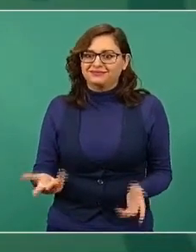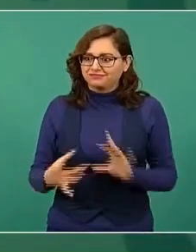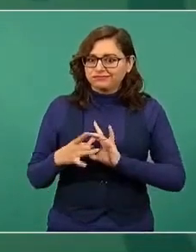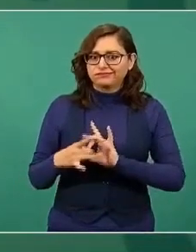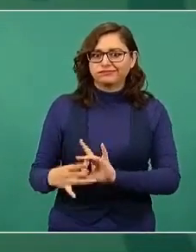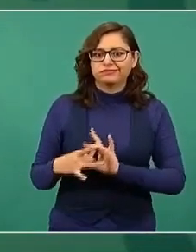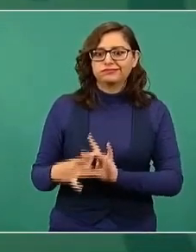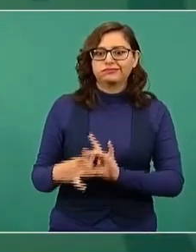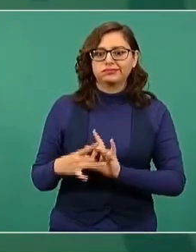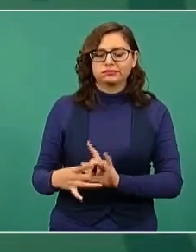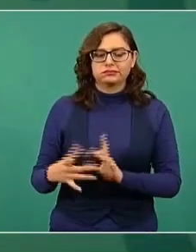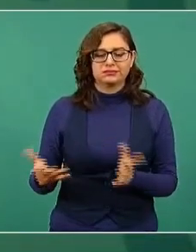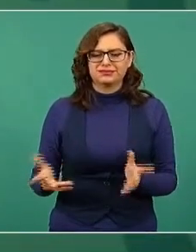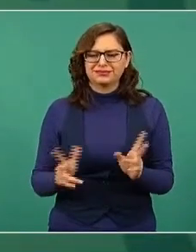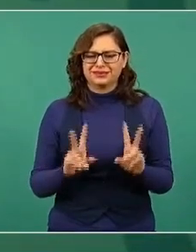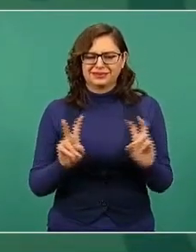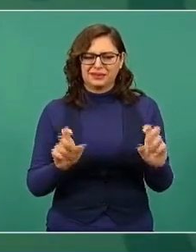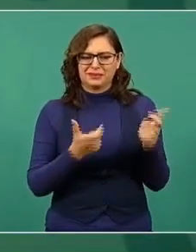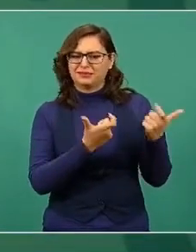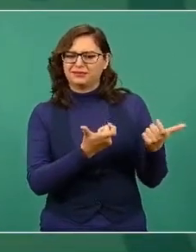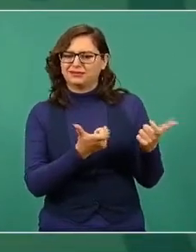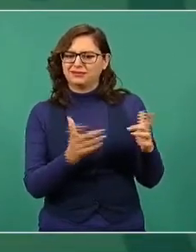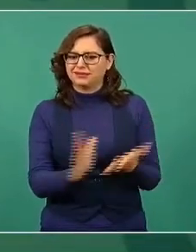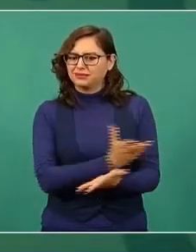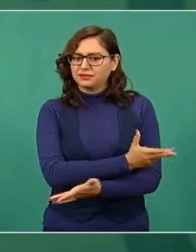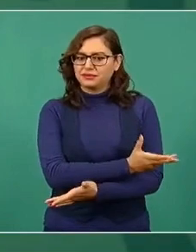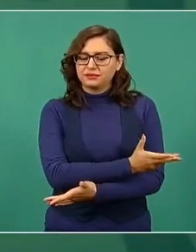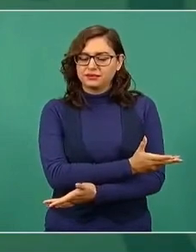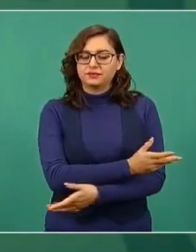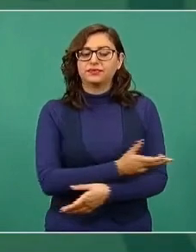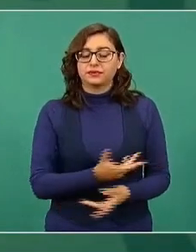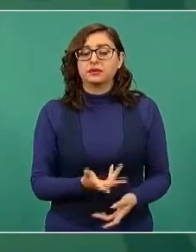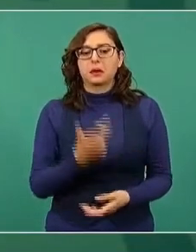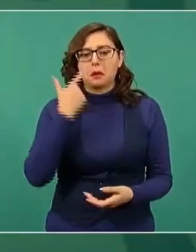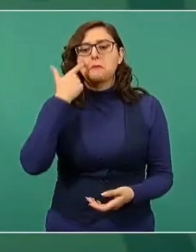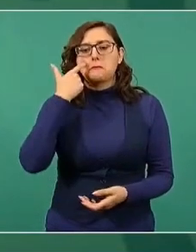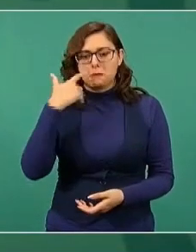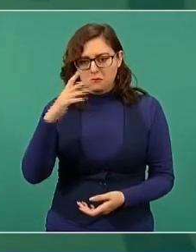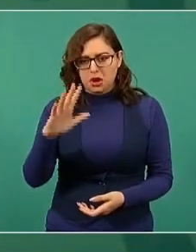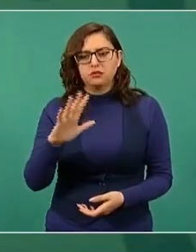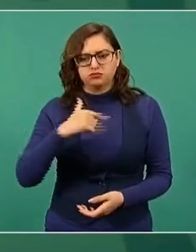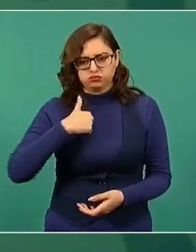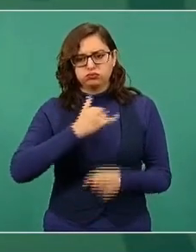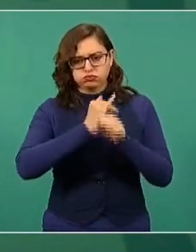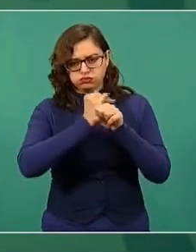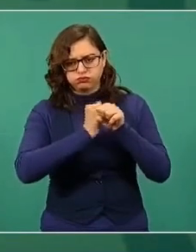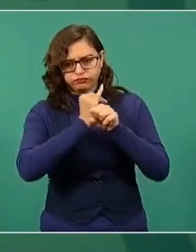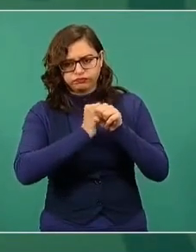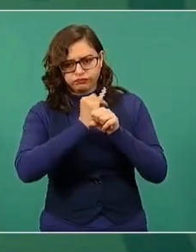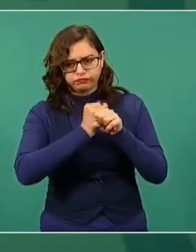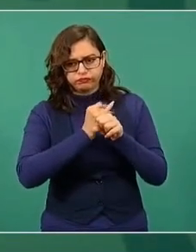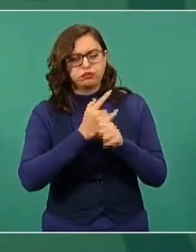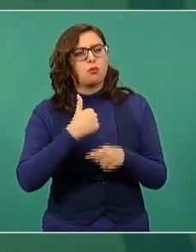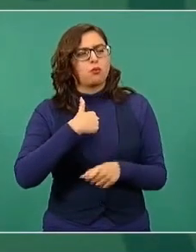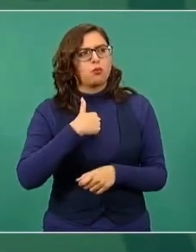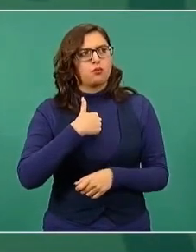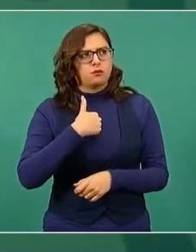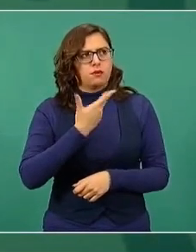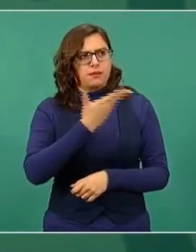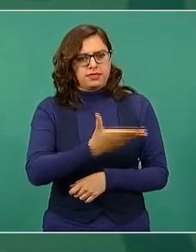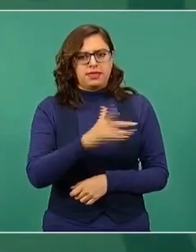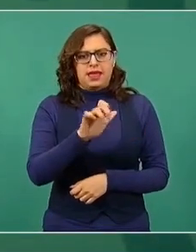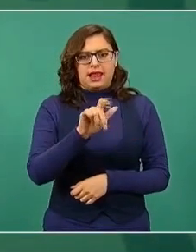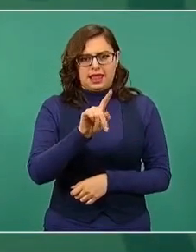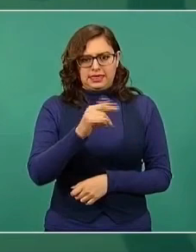Esto no tiene que ver con lo material. Entonces, nada más vamos a ver, le voy a pedir a Leti